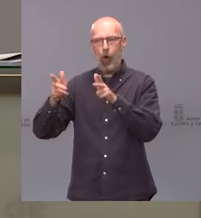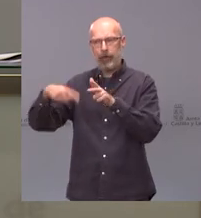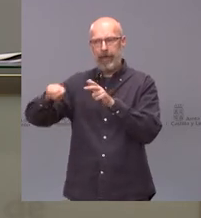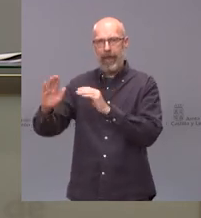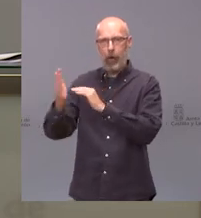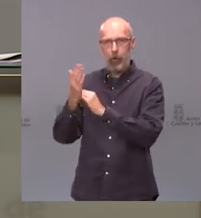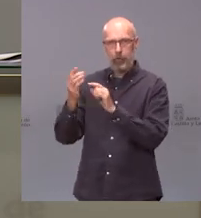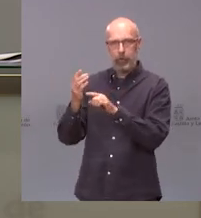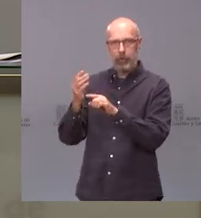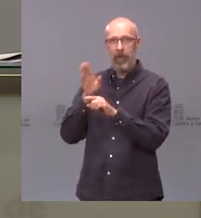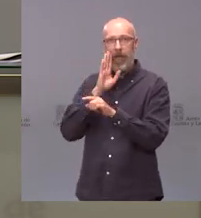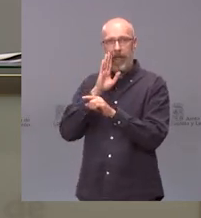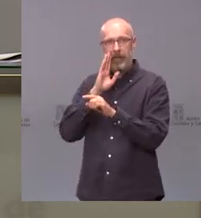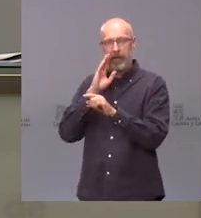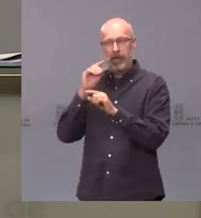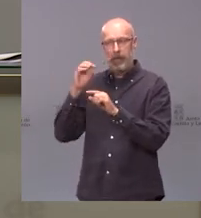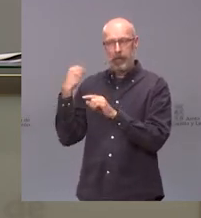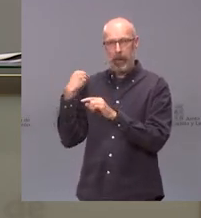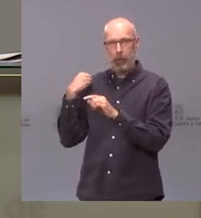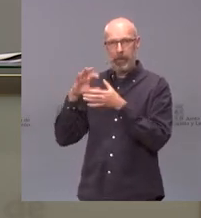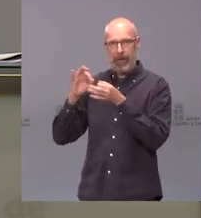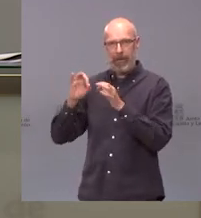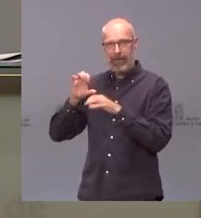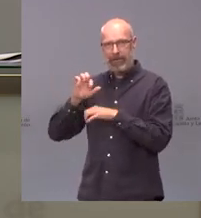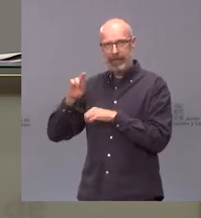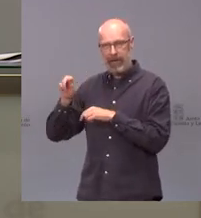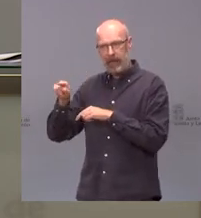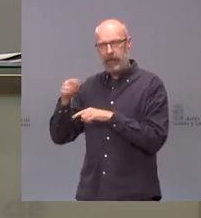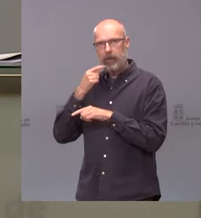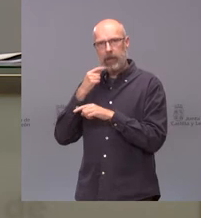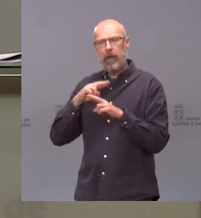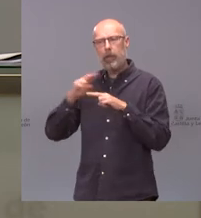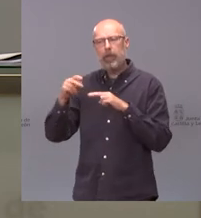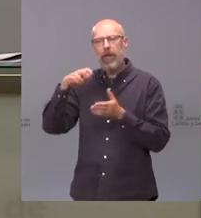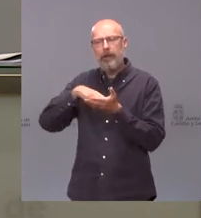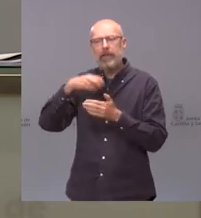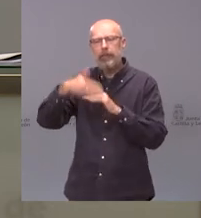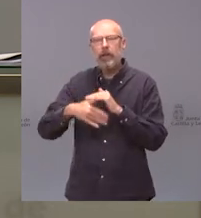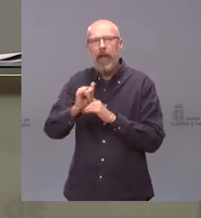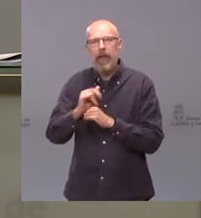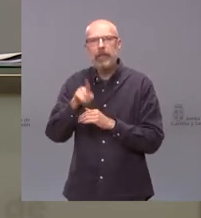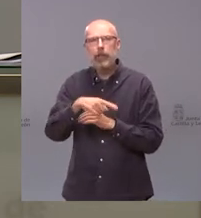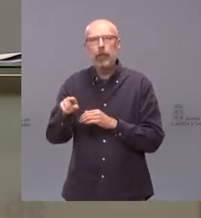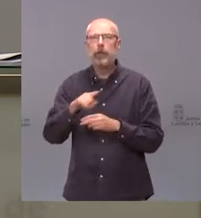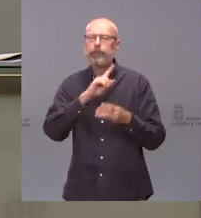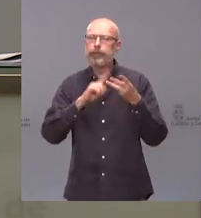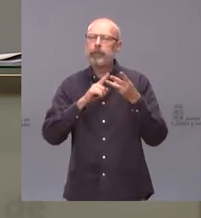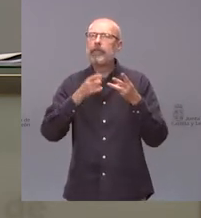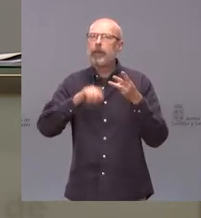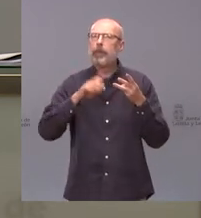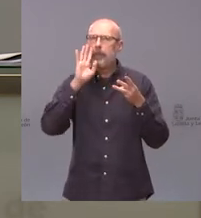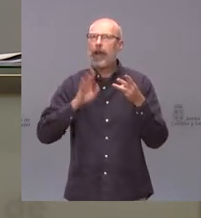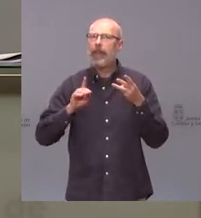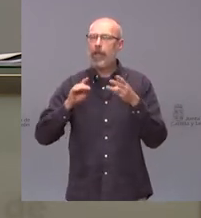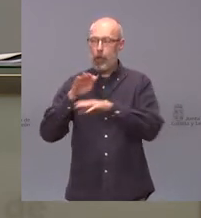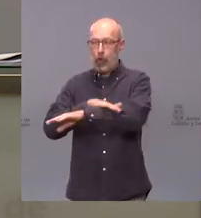compañera de la cadena SER y parece ser que el gobierno está preparando una guía de recomendaciones en función